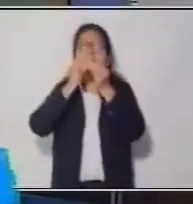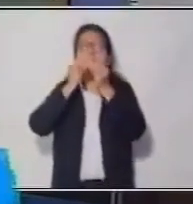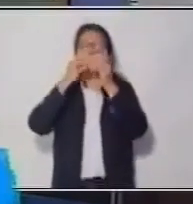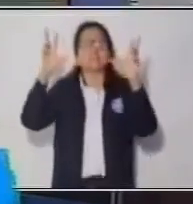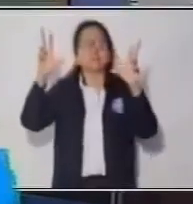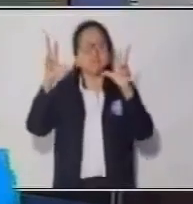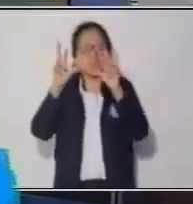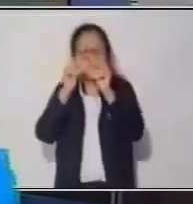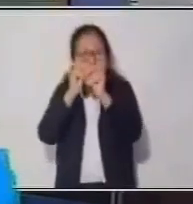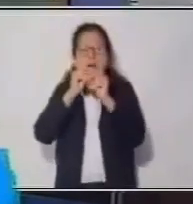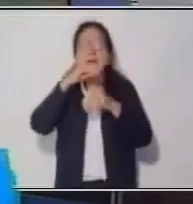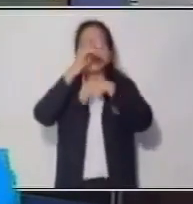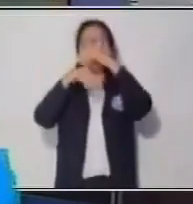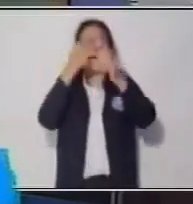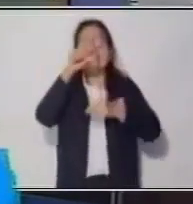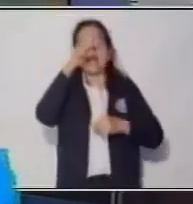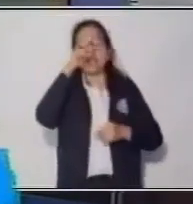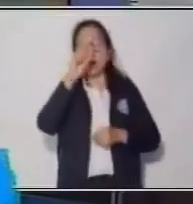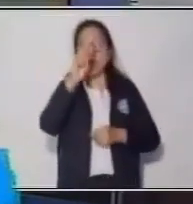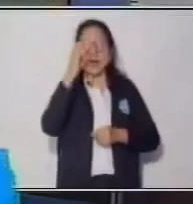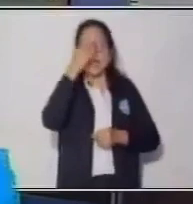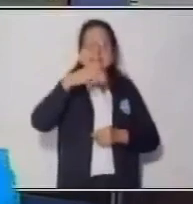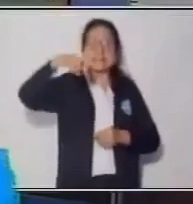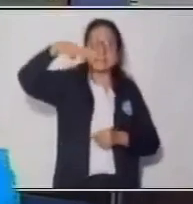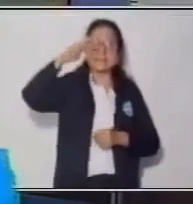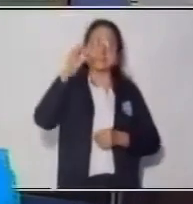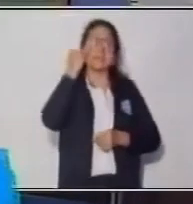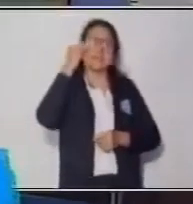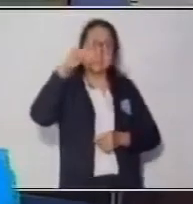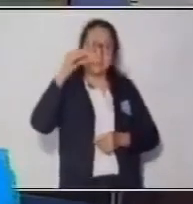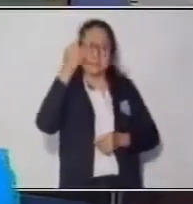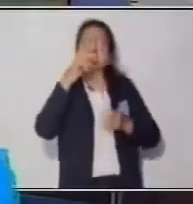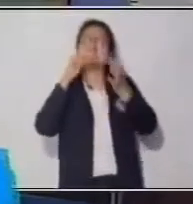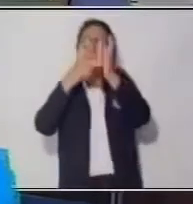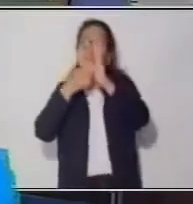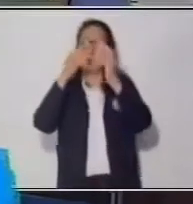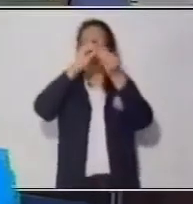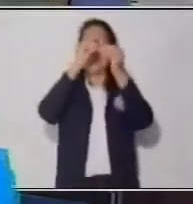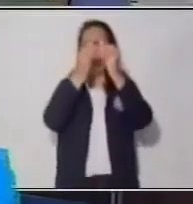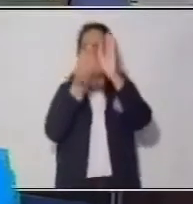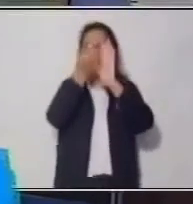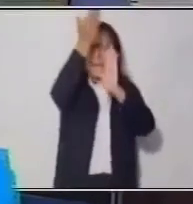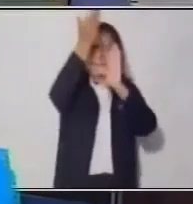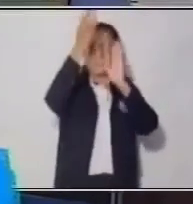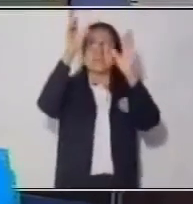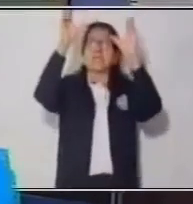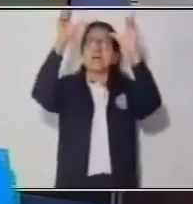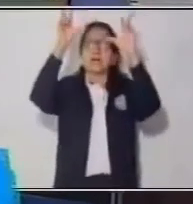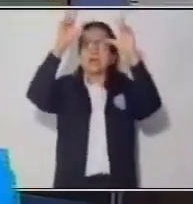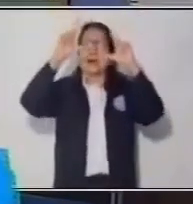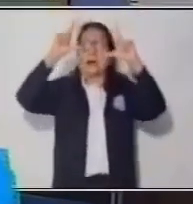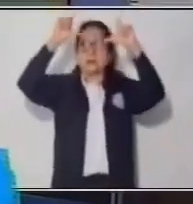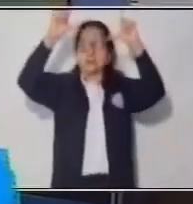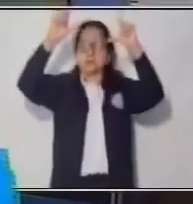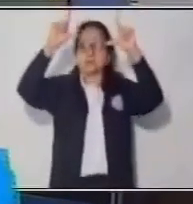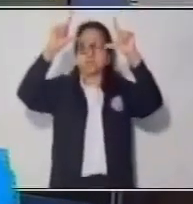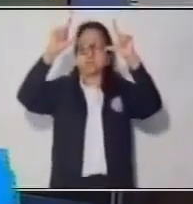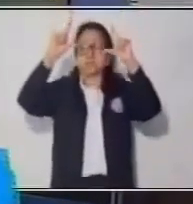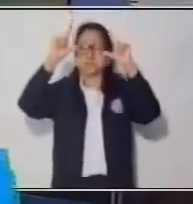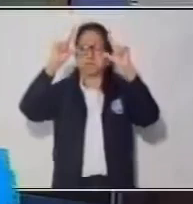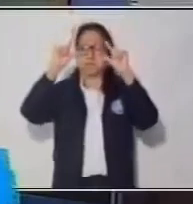primos. ¿Qué quiere decir? Que un número mayor vamos a ver hasta qué números van a poder ser